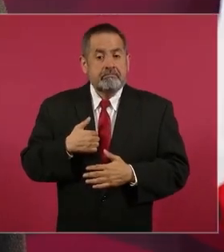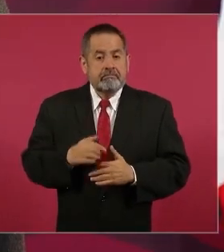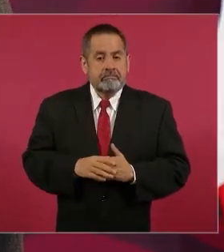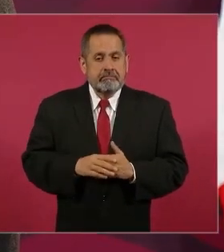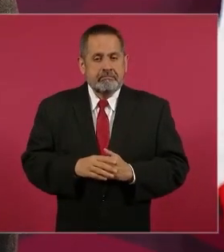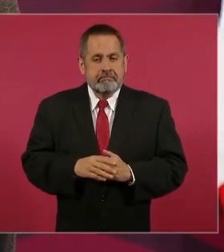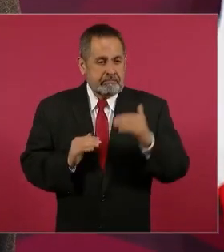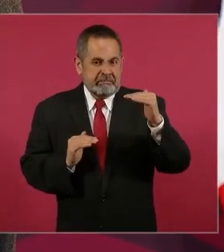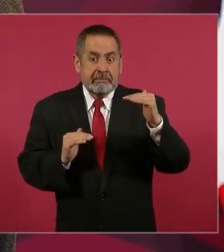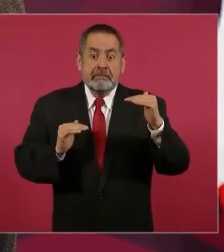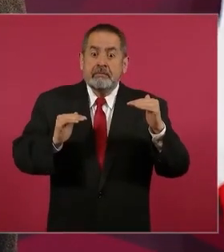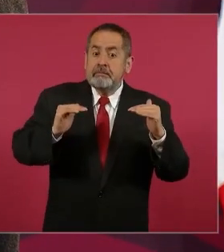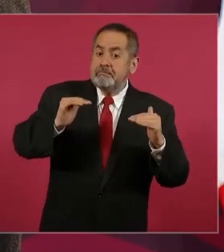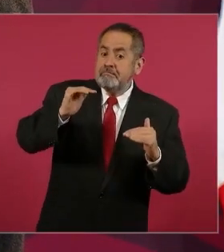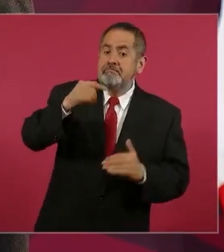cruzándolo